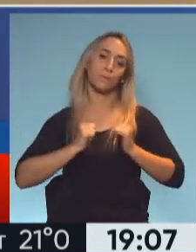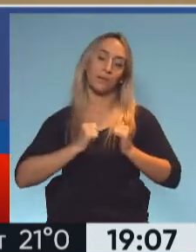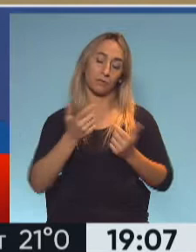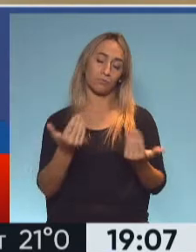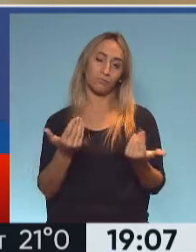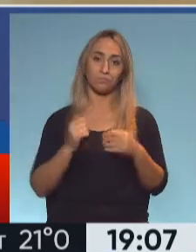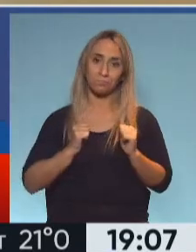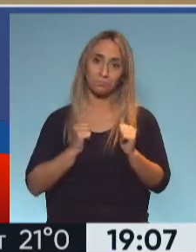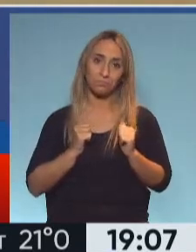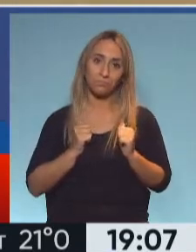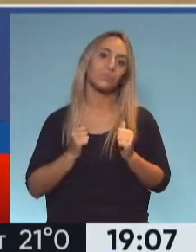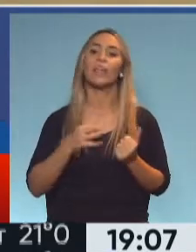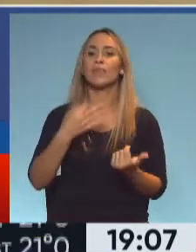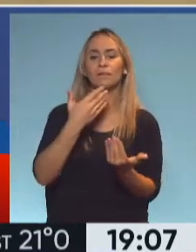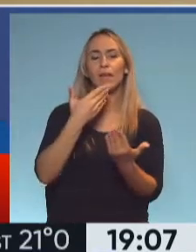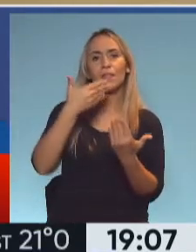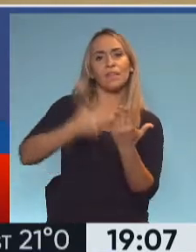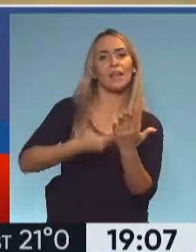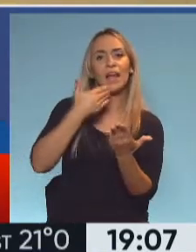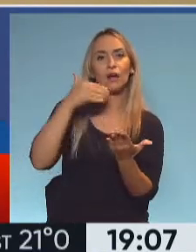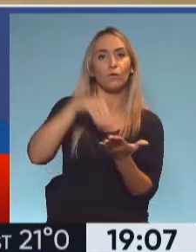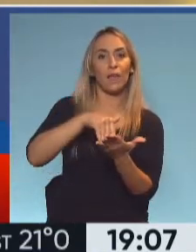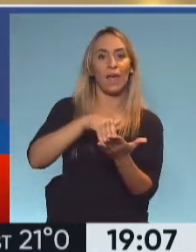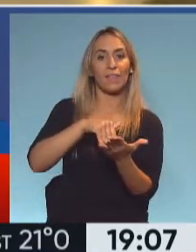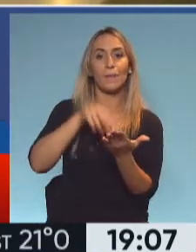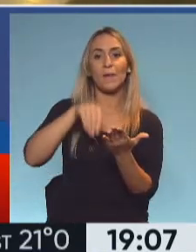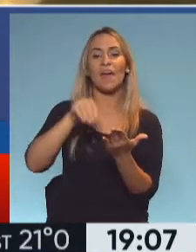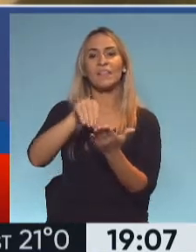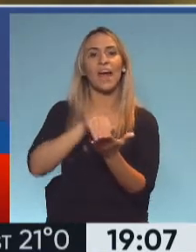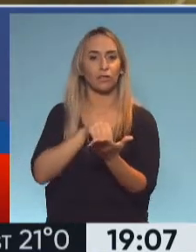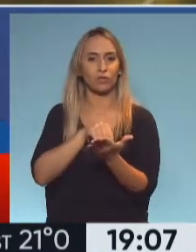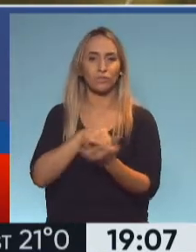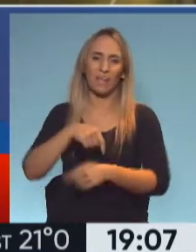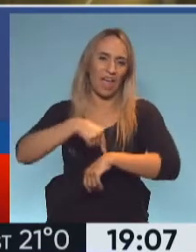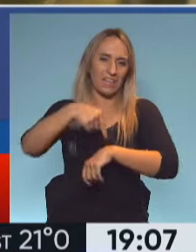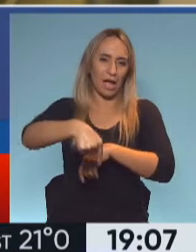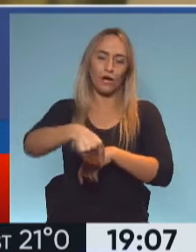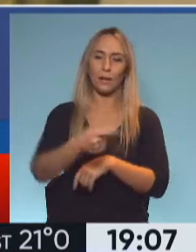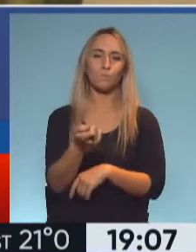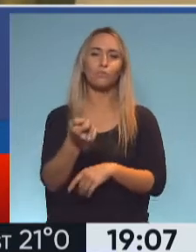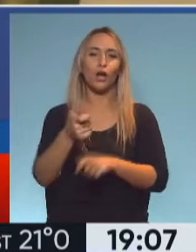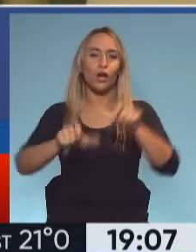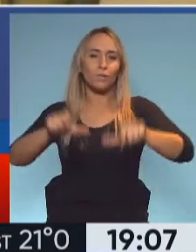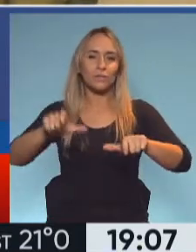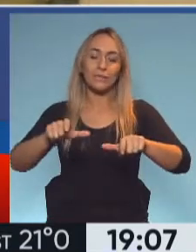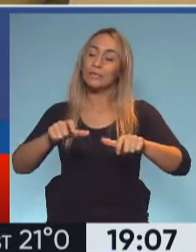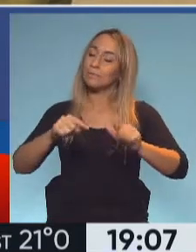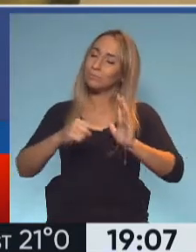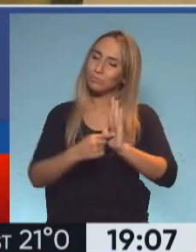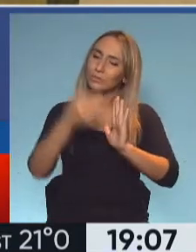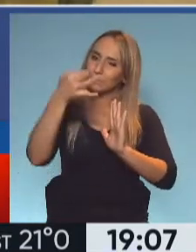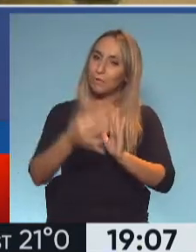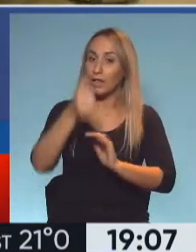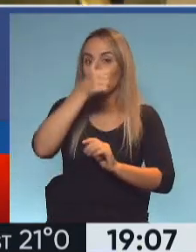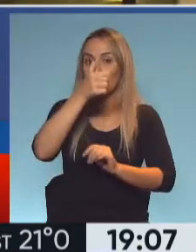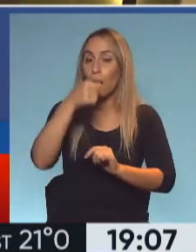y además le toman todos los datos. Claro, no hay tanta gente a esta hora, ¿no? El tema será el domingo. El domingo,